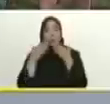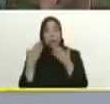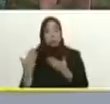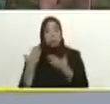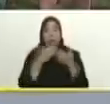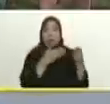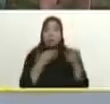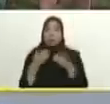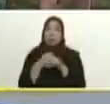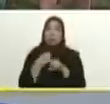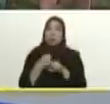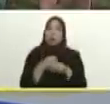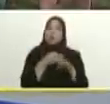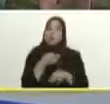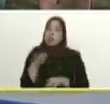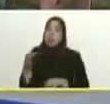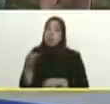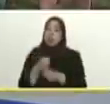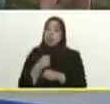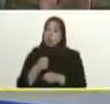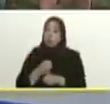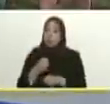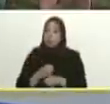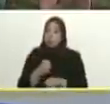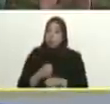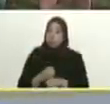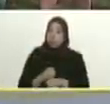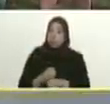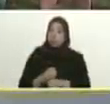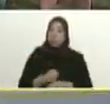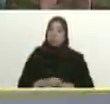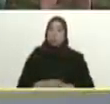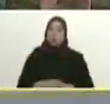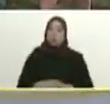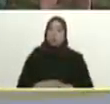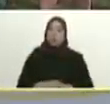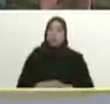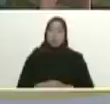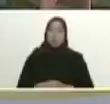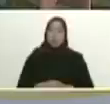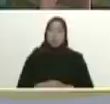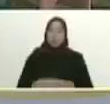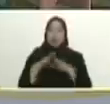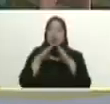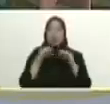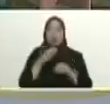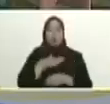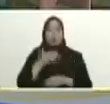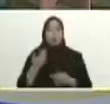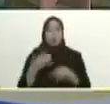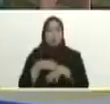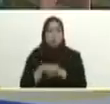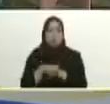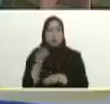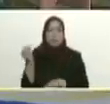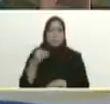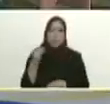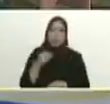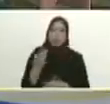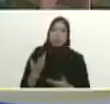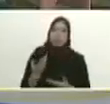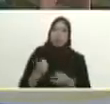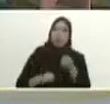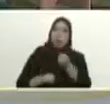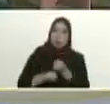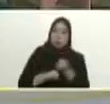excelente me parece ¿no? porque entre todos podemos más entre todos unidos podemos más para